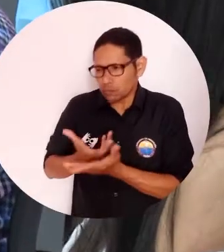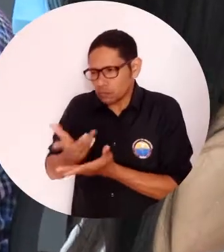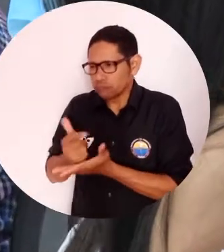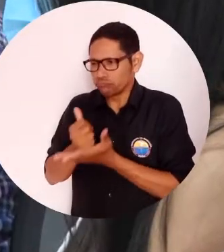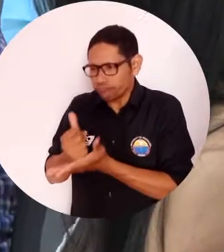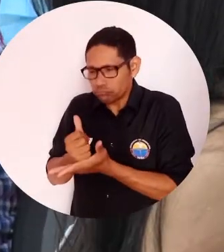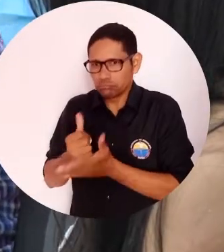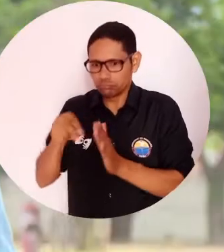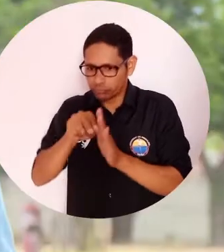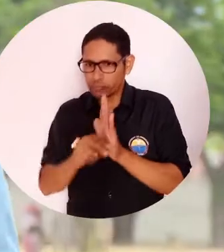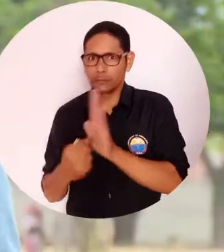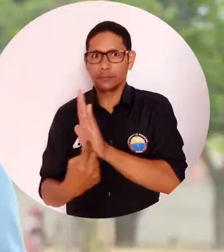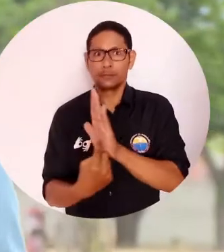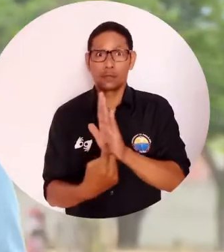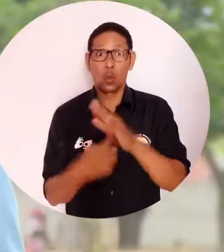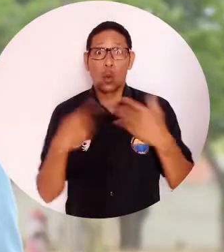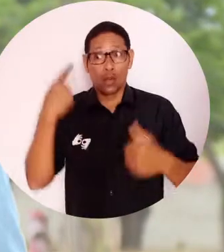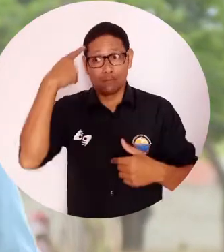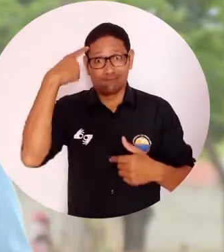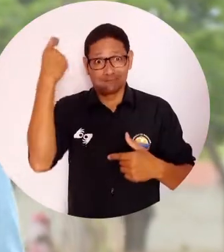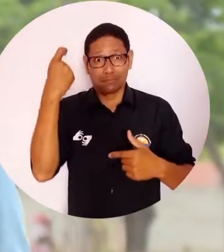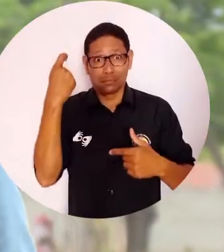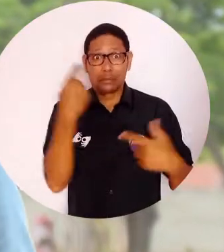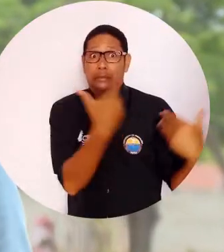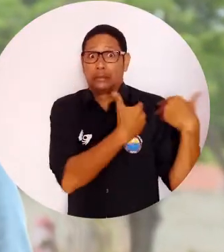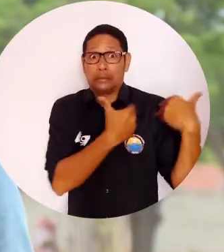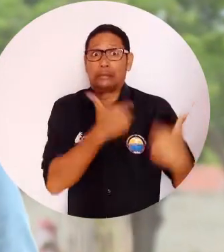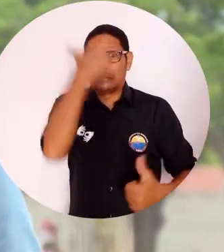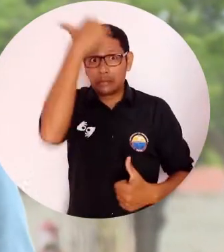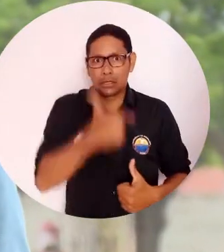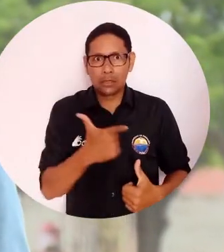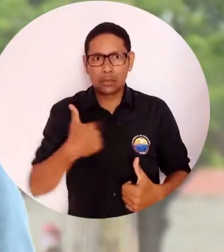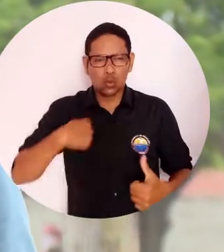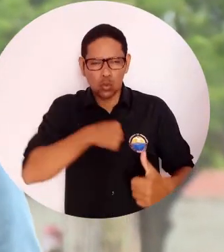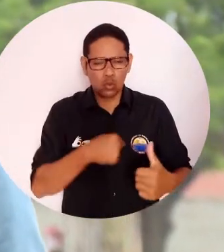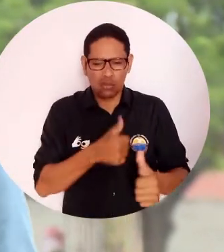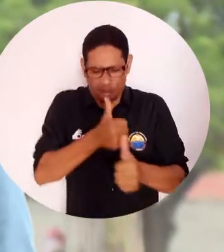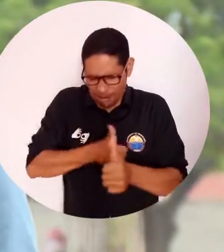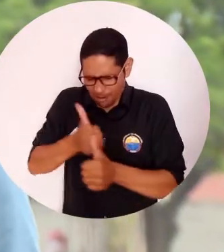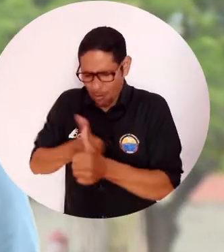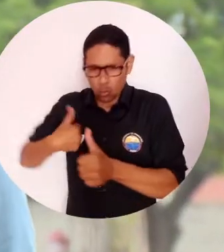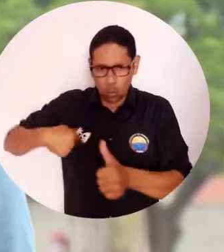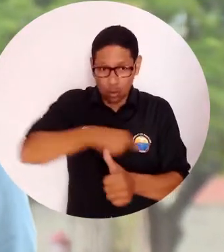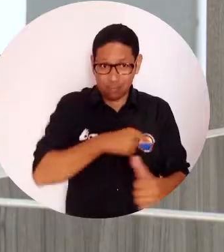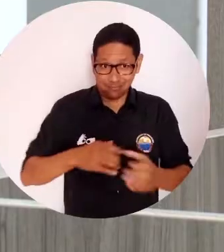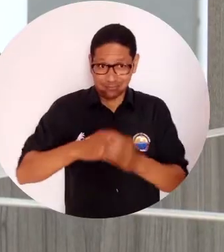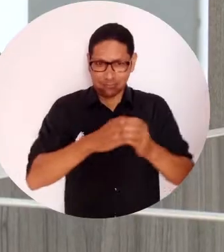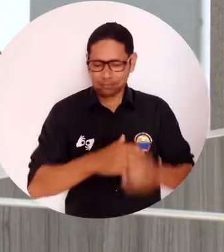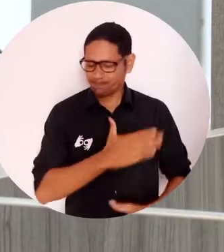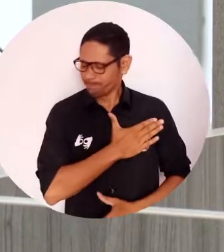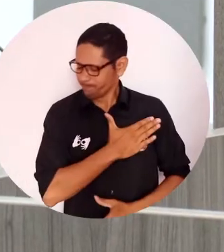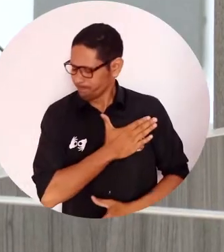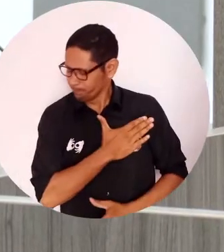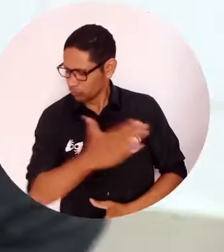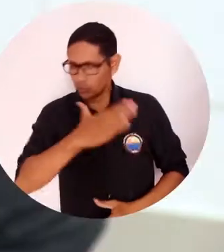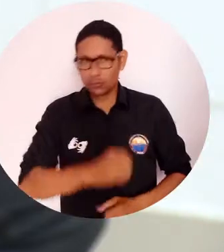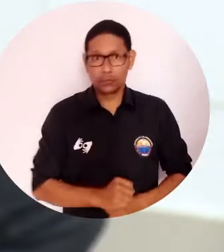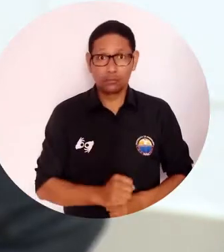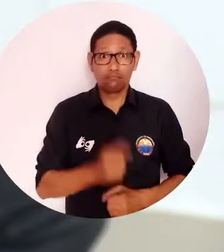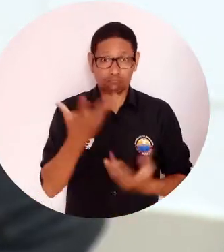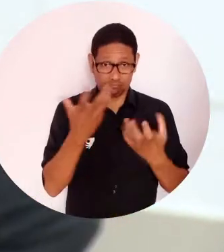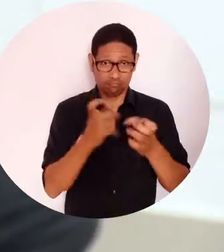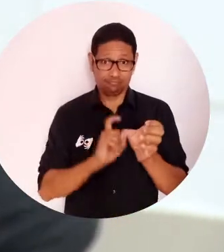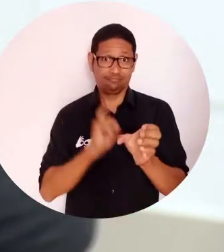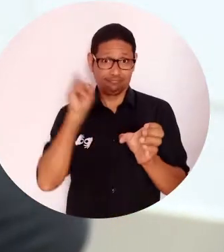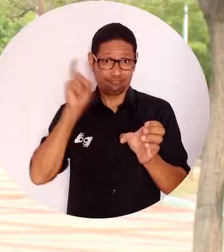sus controversias. Aparte de ser un gran reto, es una gran responsabilidad que estamos asumiendo todos y cada uno de los miembros con mucho amor y mucha entrega.